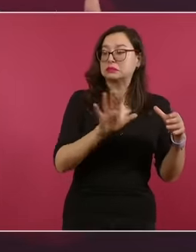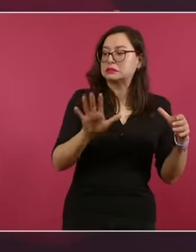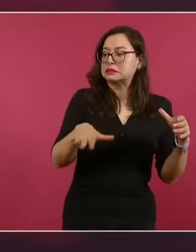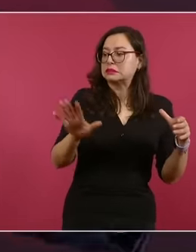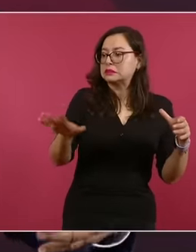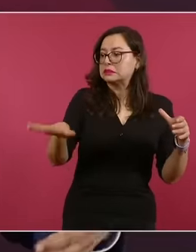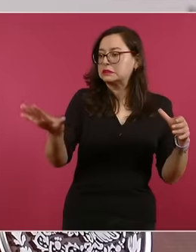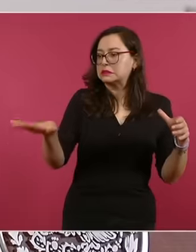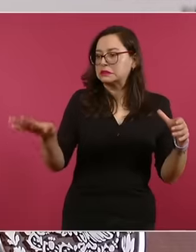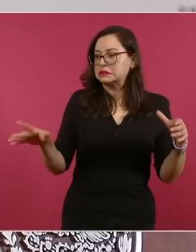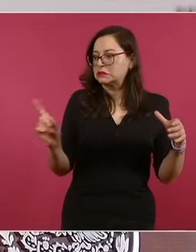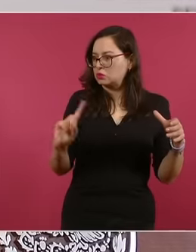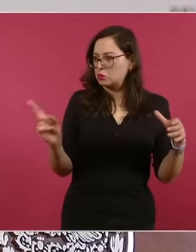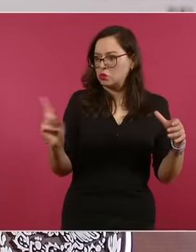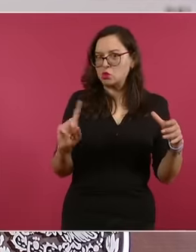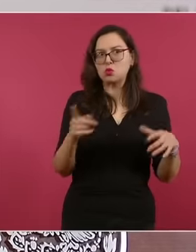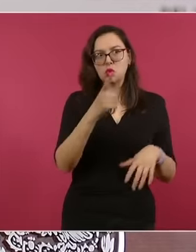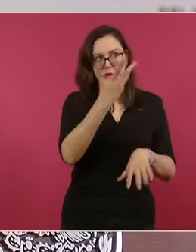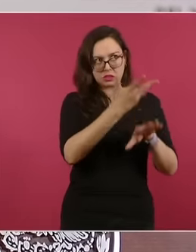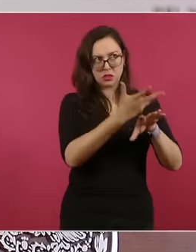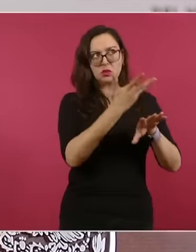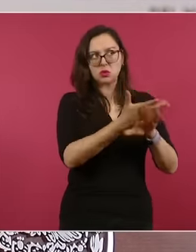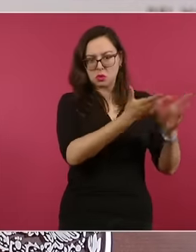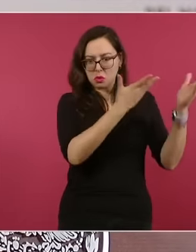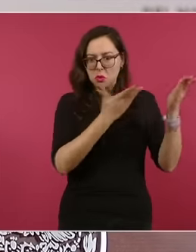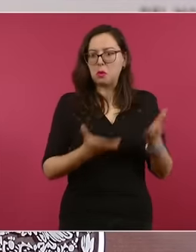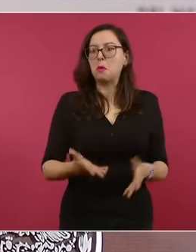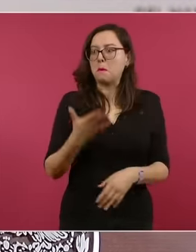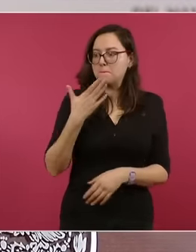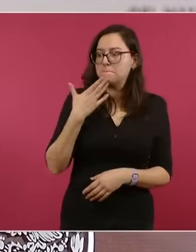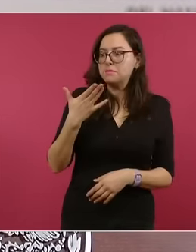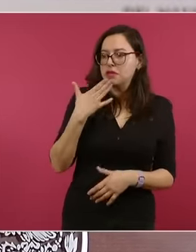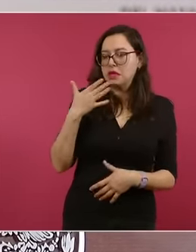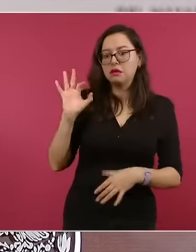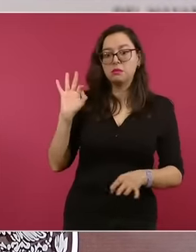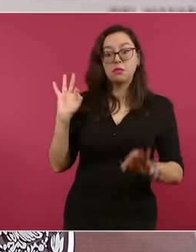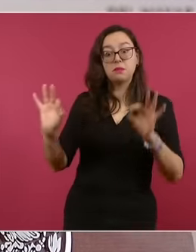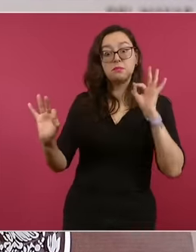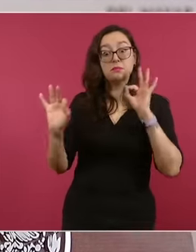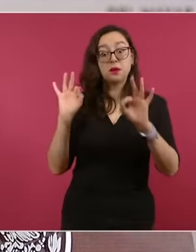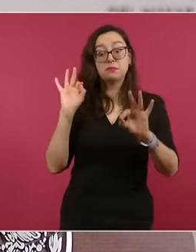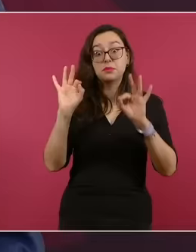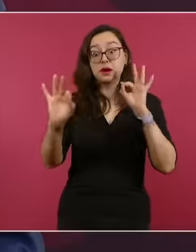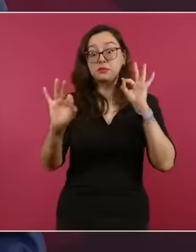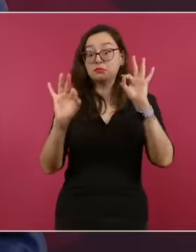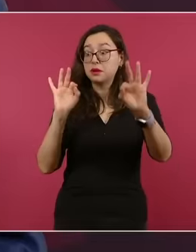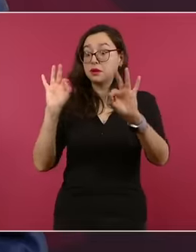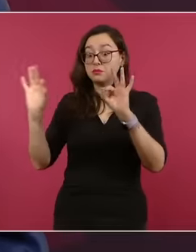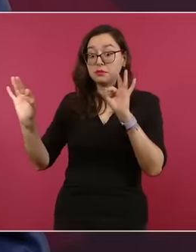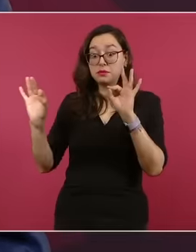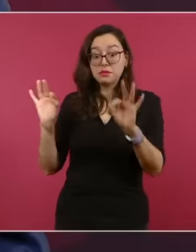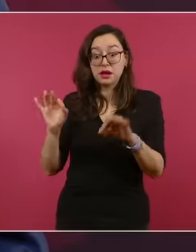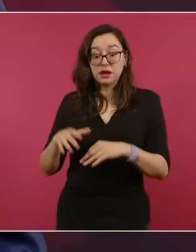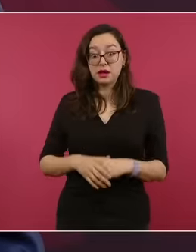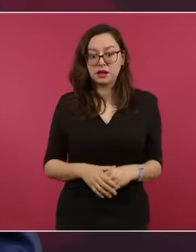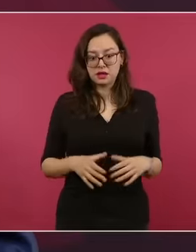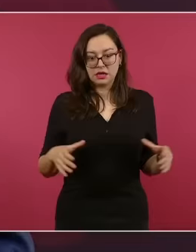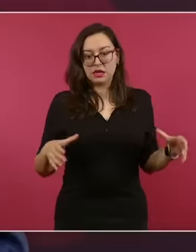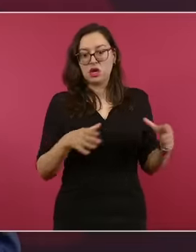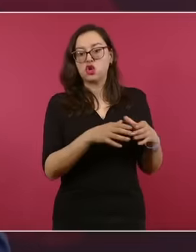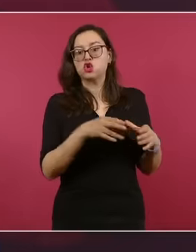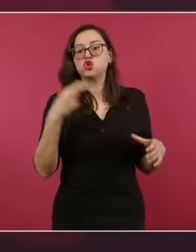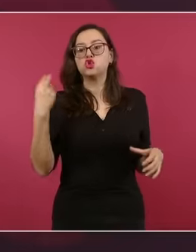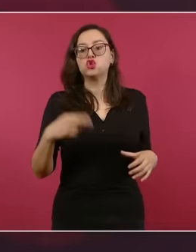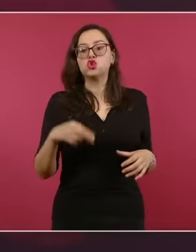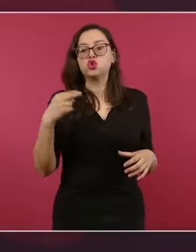a los mexicanos, que les conocía con el